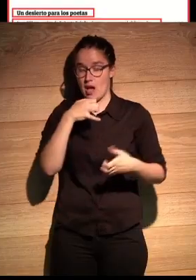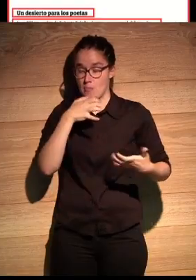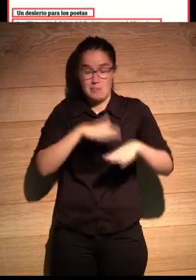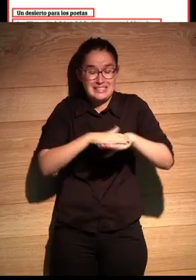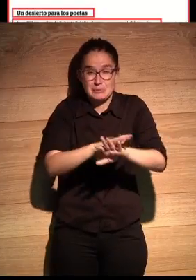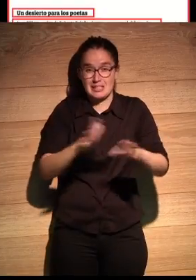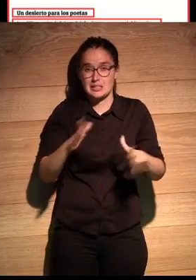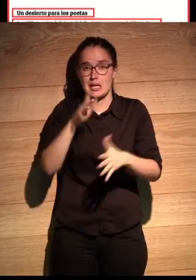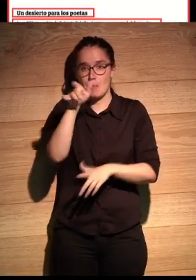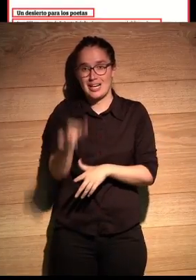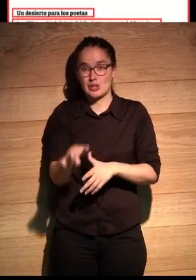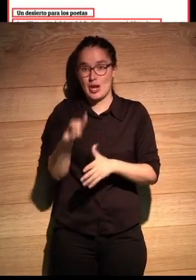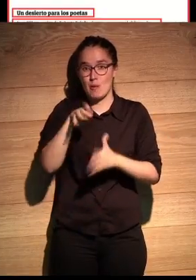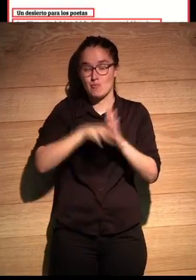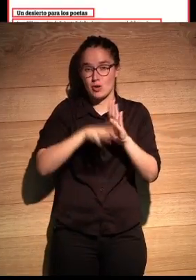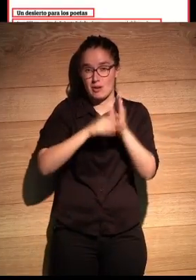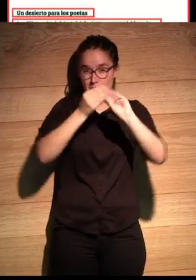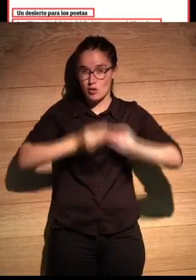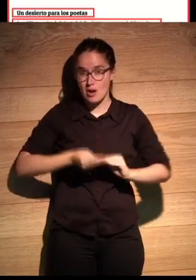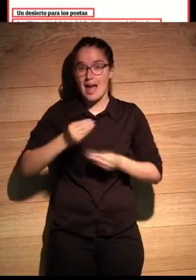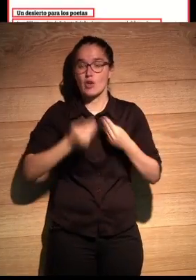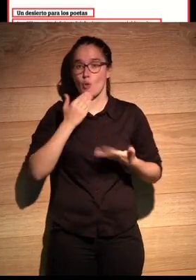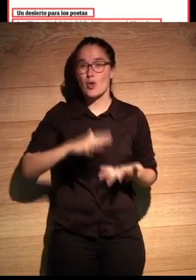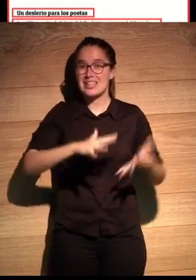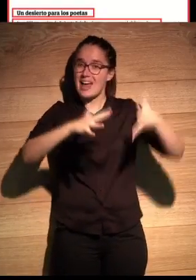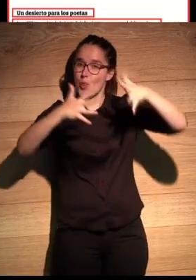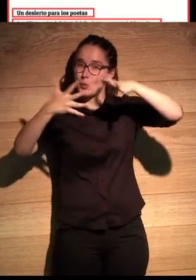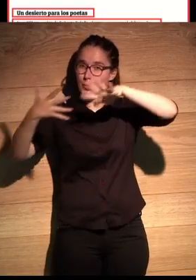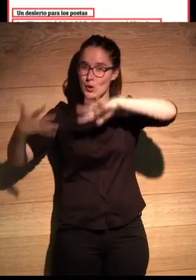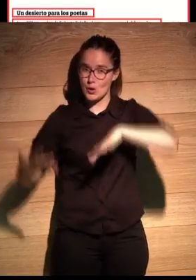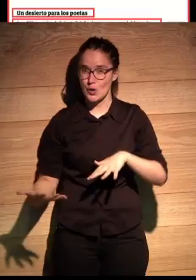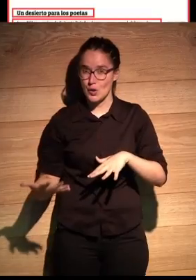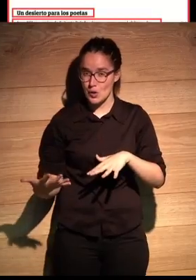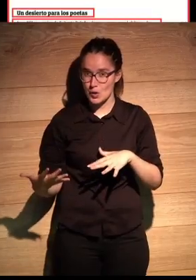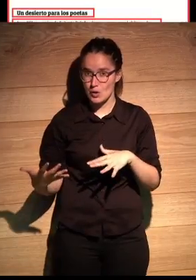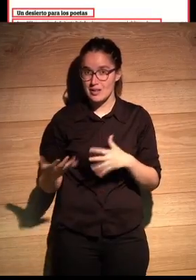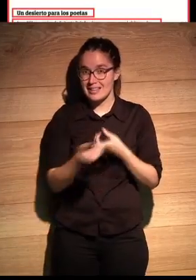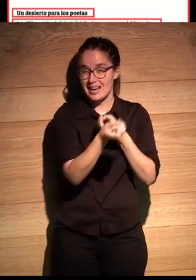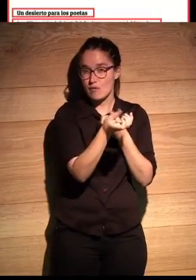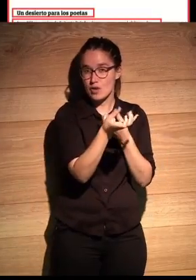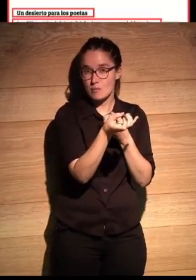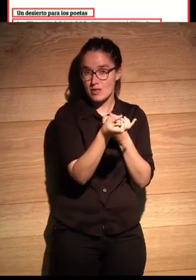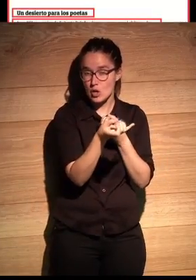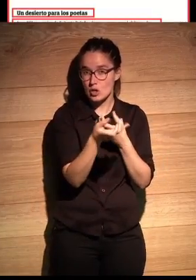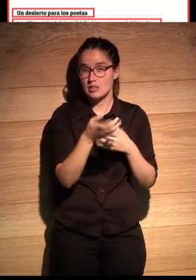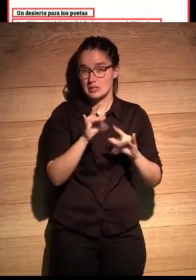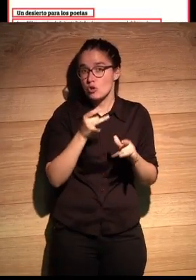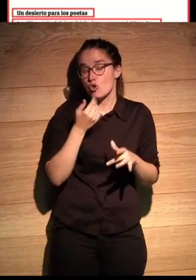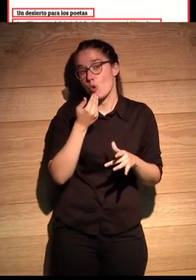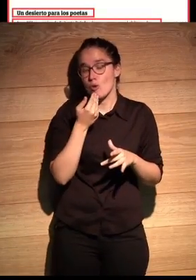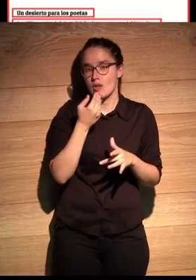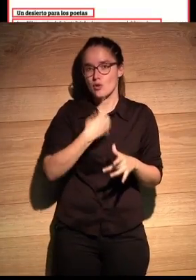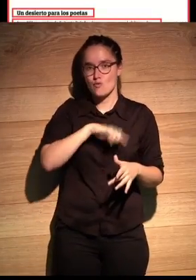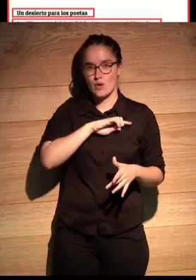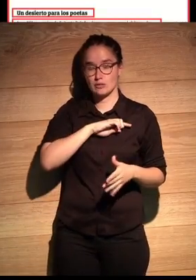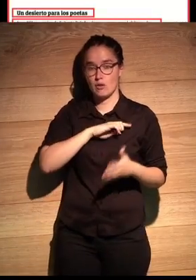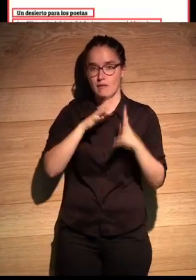caso, el programador o el desarrollador actúa como traductor de la información. los deseos, digamos, de nuestros